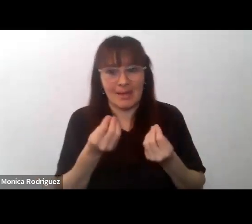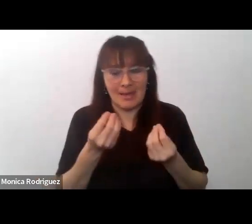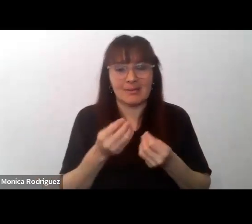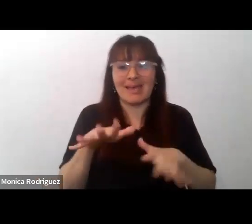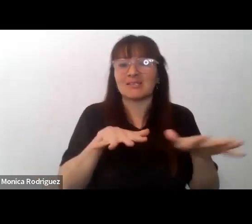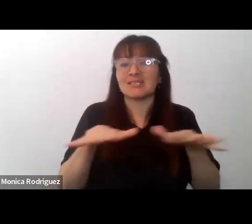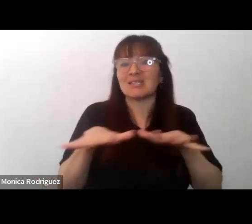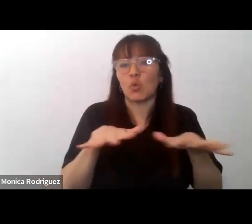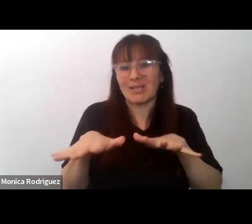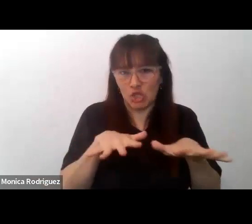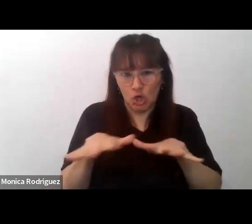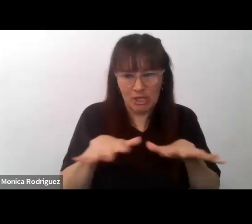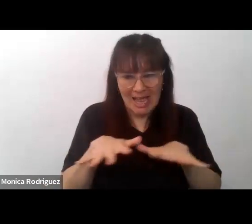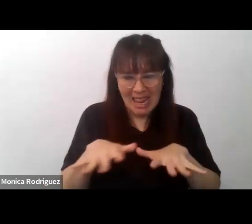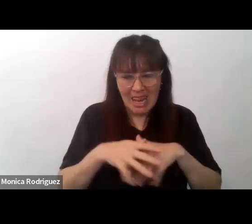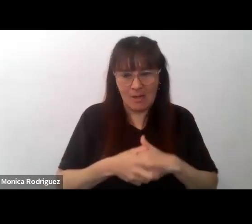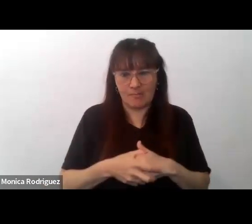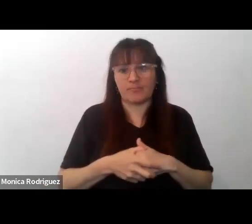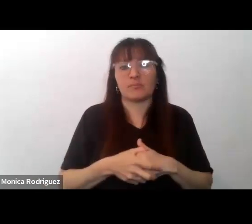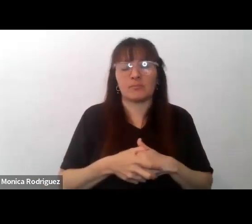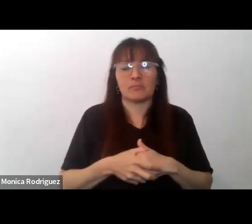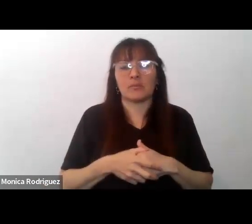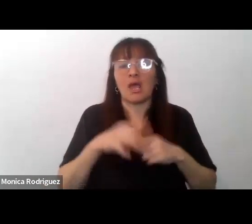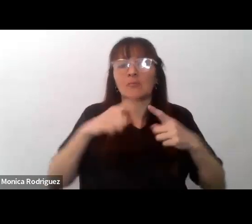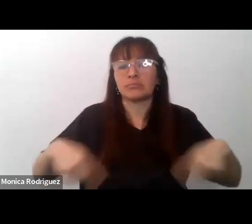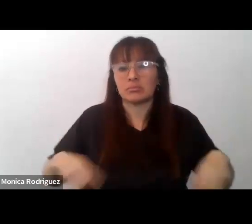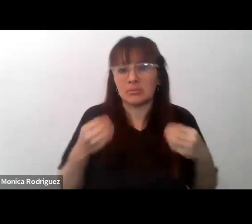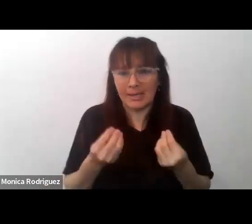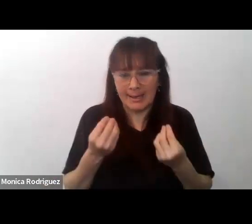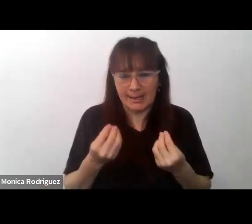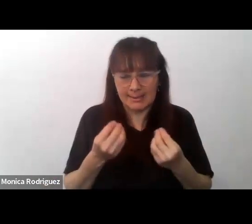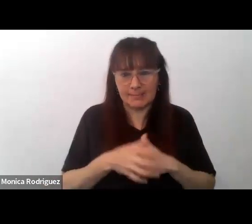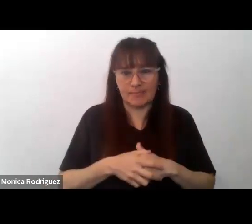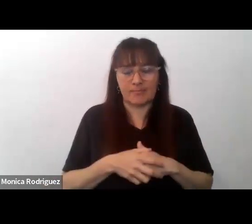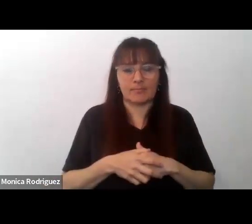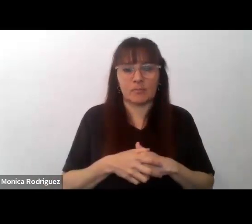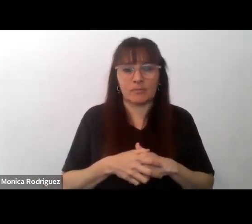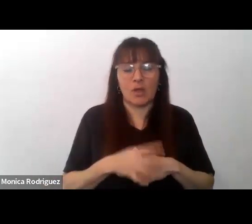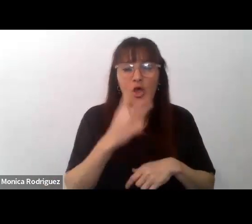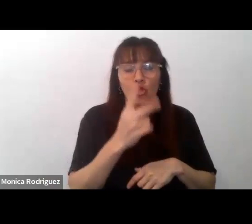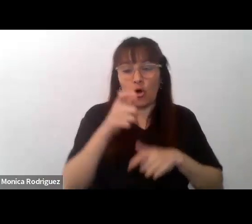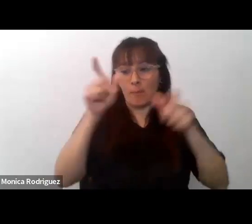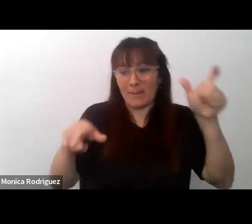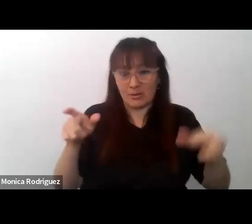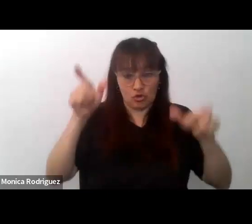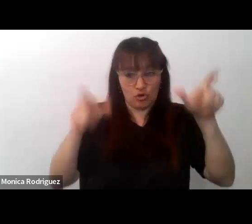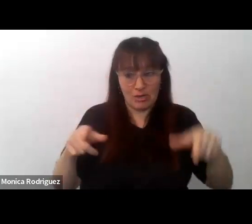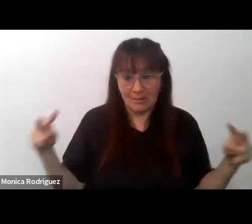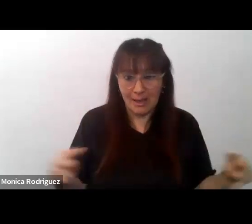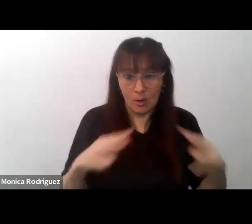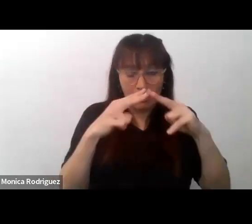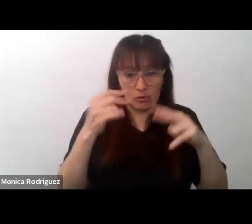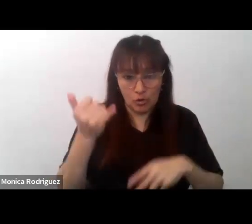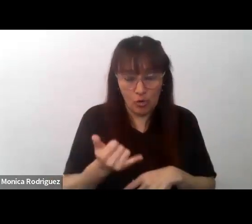situacional, es decir, que el encuentro entre dos o más sujetos